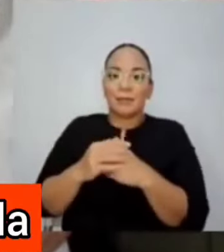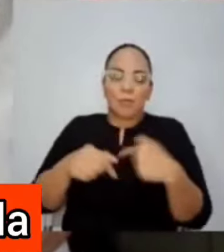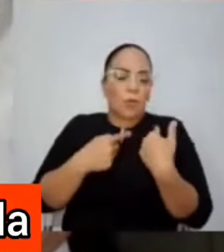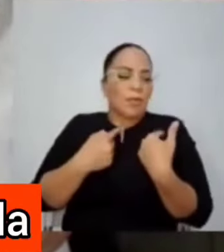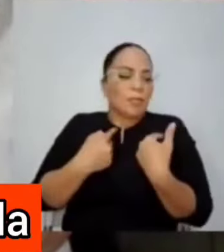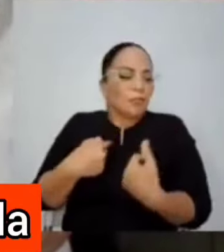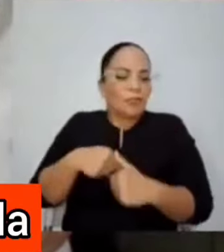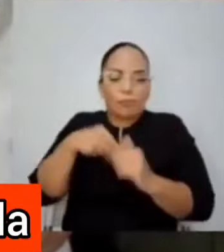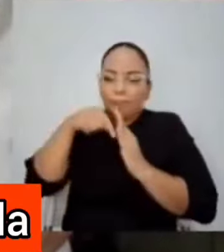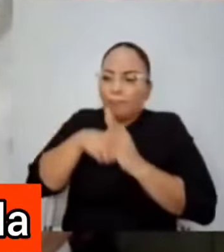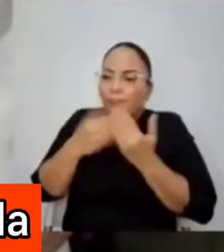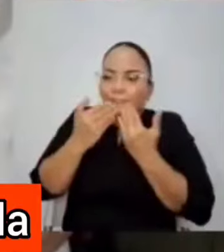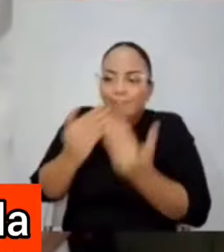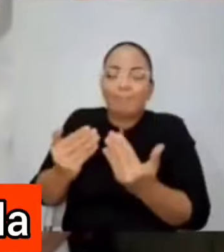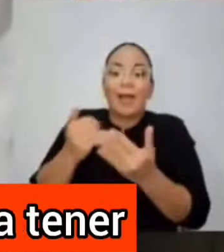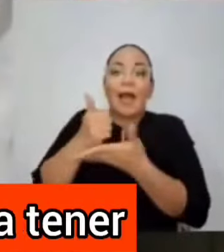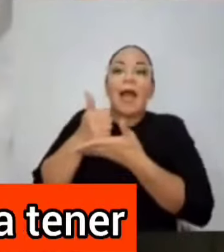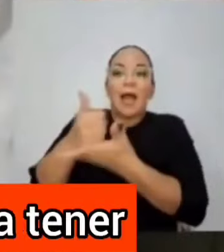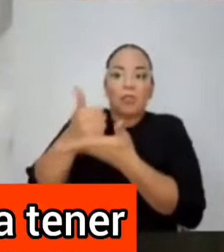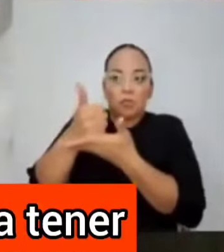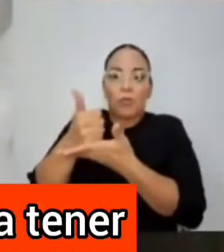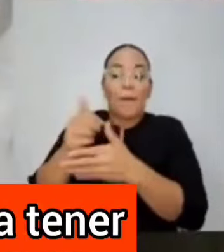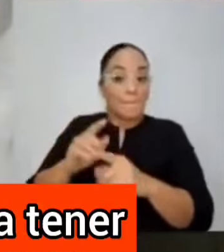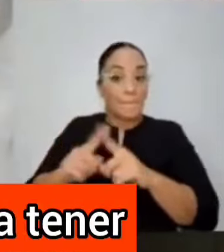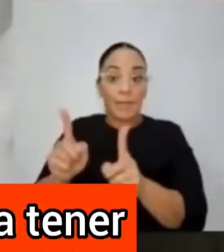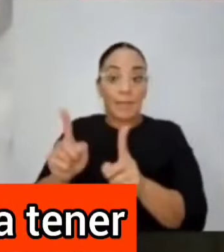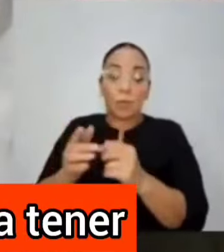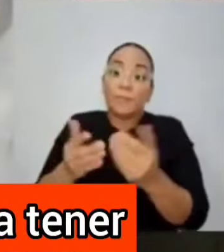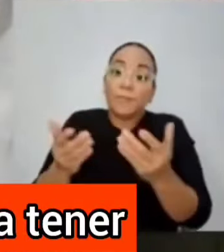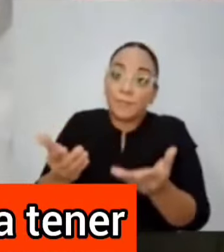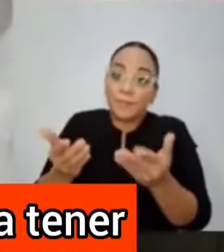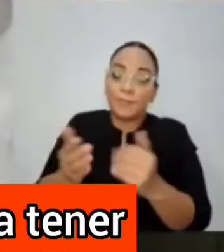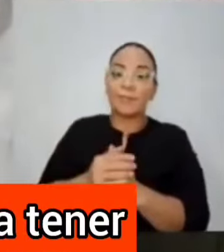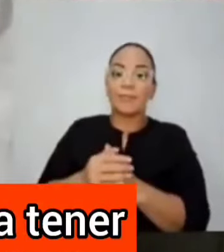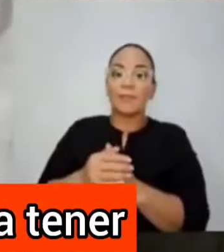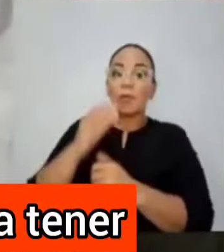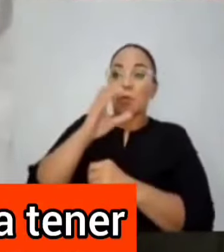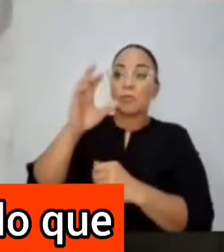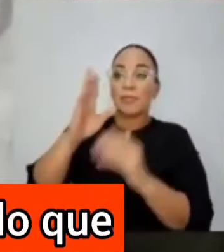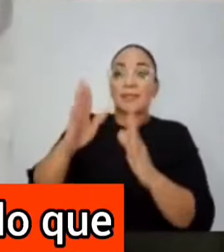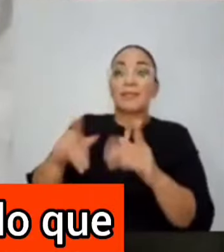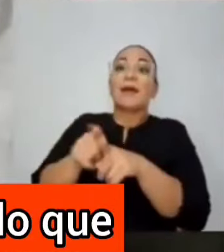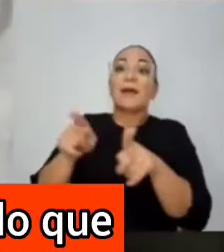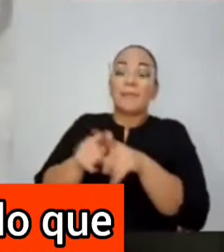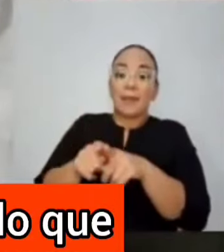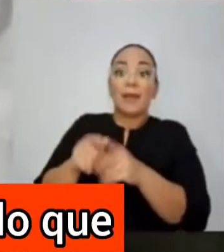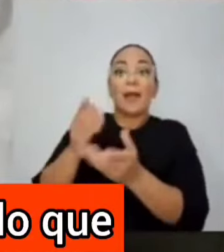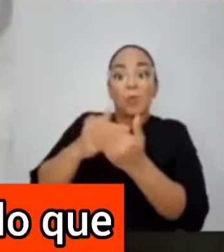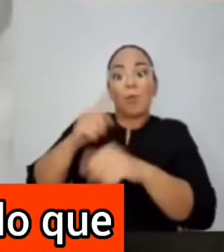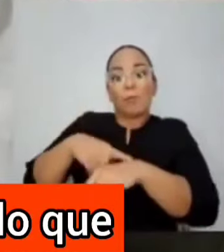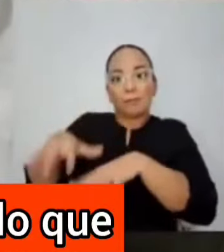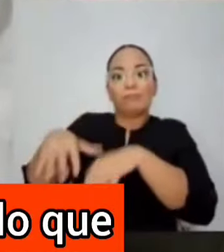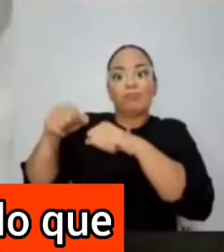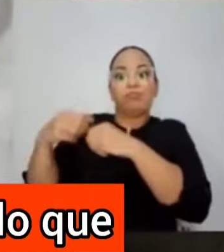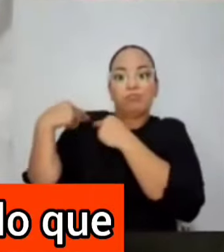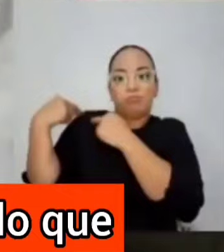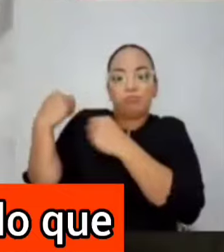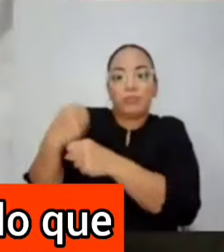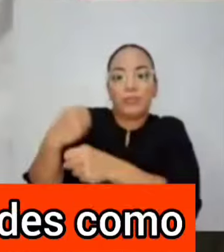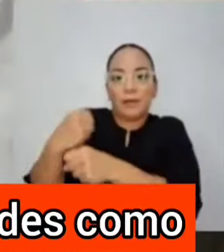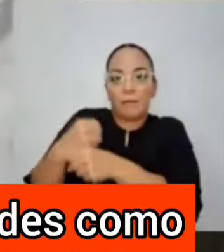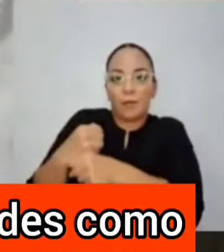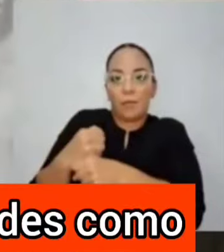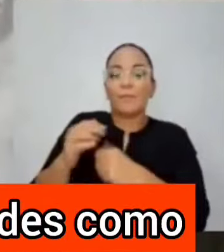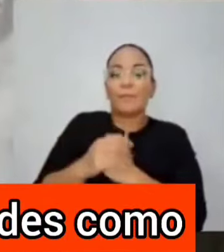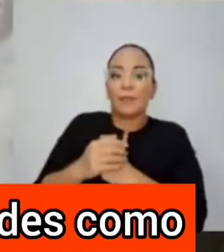corazón la ayuda, pero al final del día los ticos nos vamos a tener que hacer cargo de ese trabajo y eso